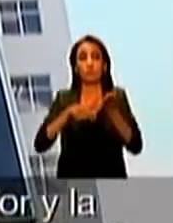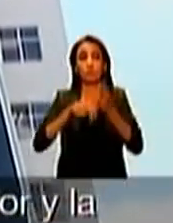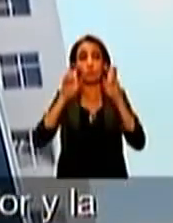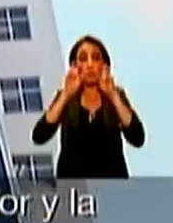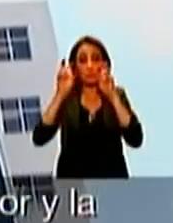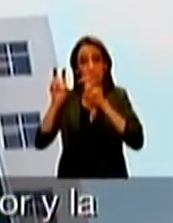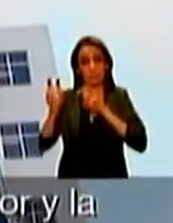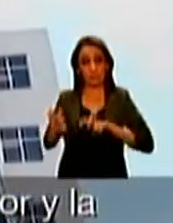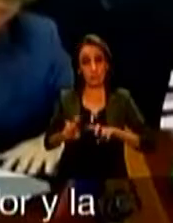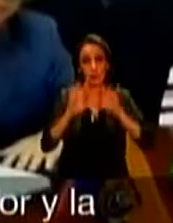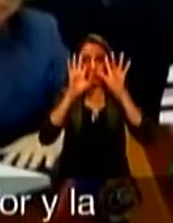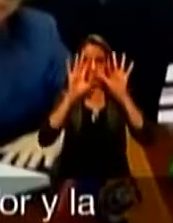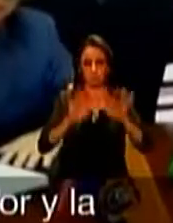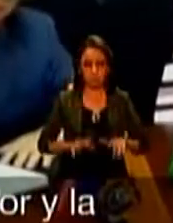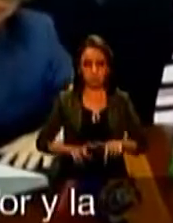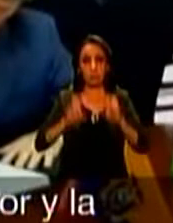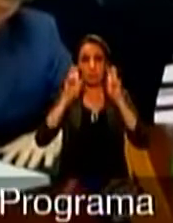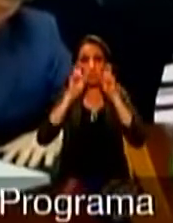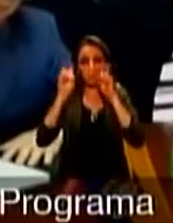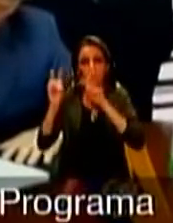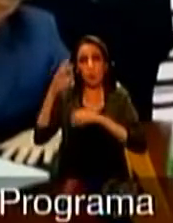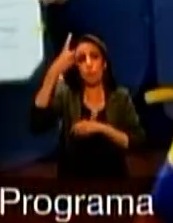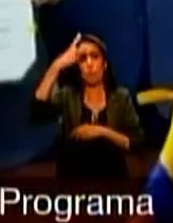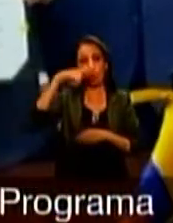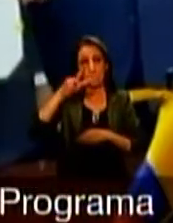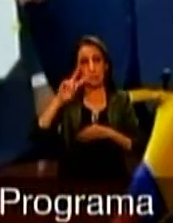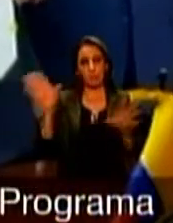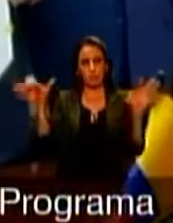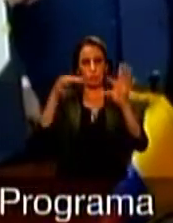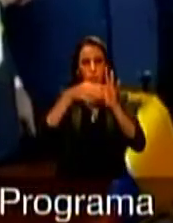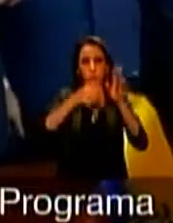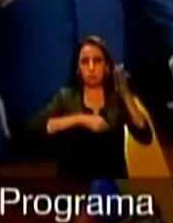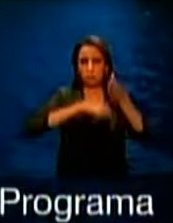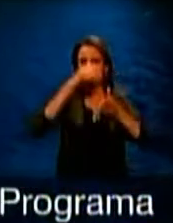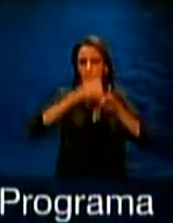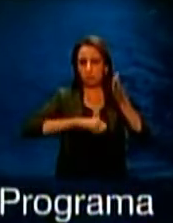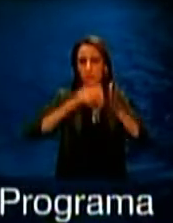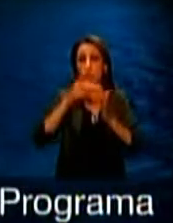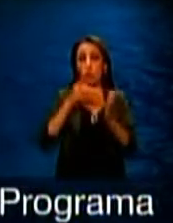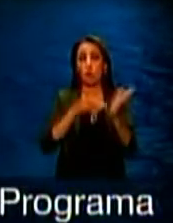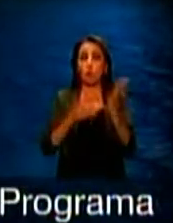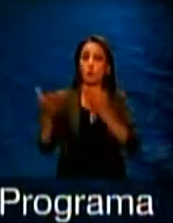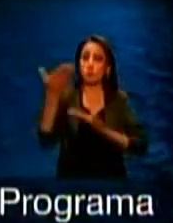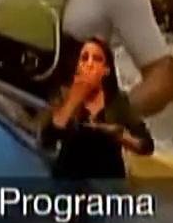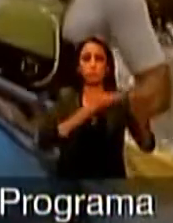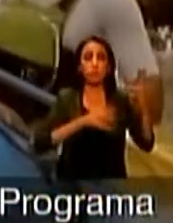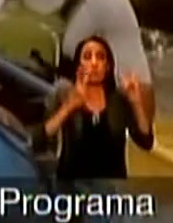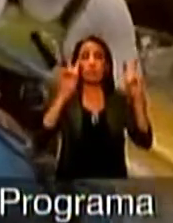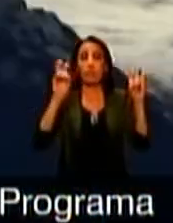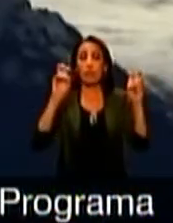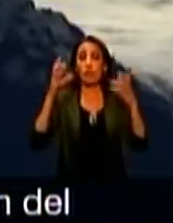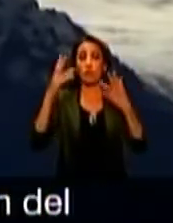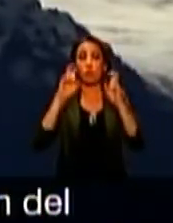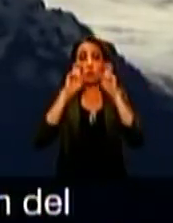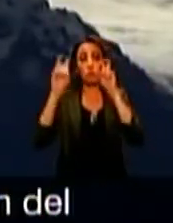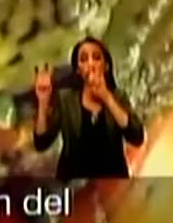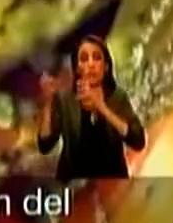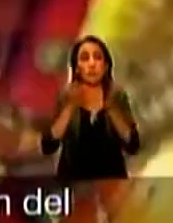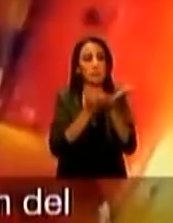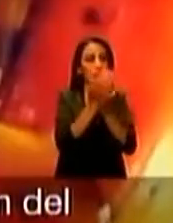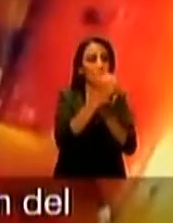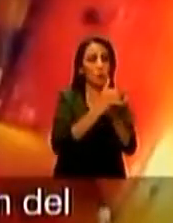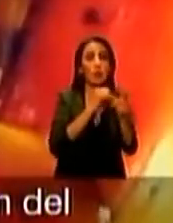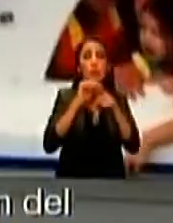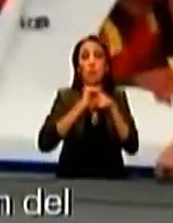Turismo de Ecuador y la Secretaría de Turismo de México firmaron un convenio que contiene el programa específico de cooperación en materia turística para